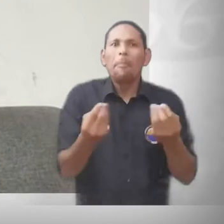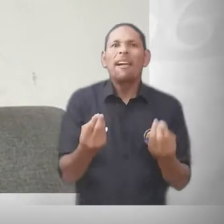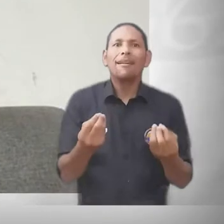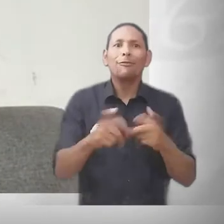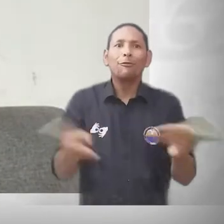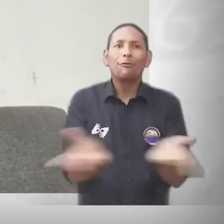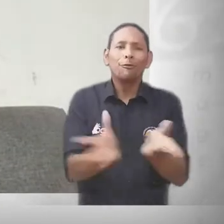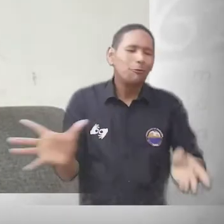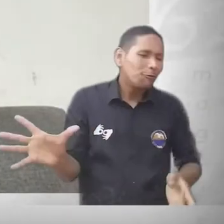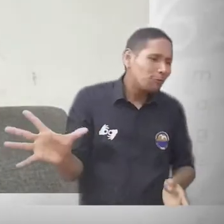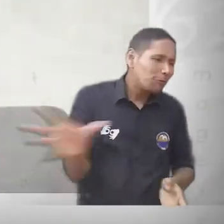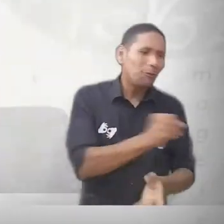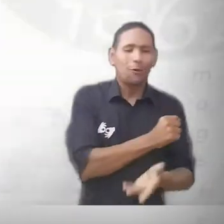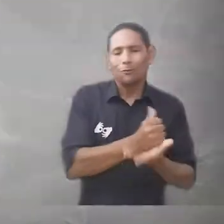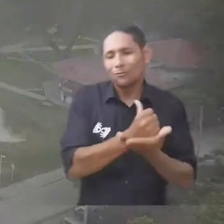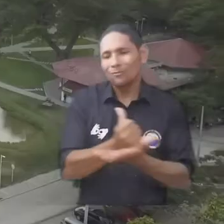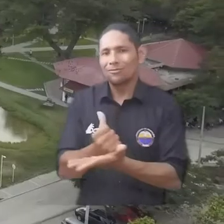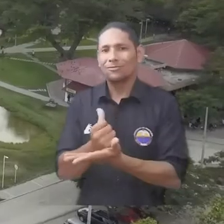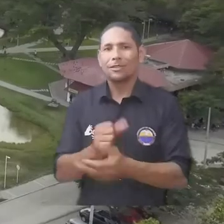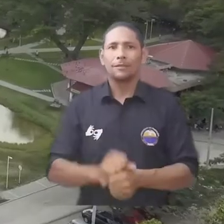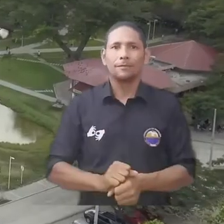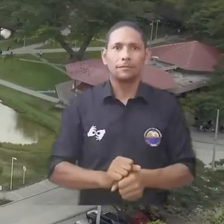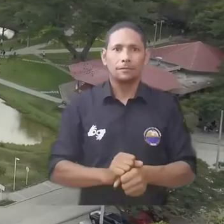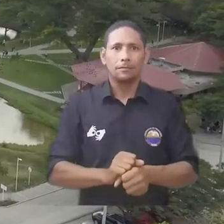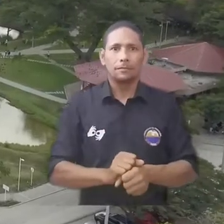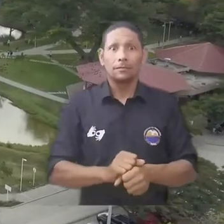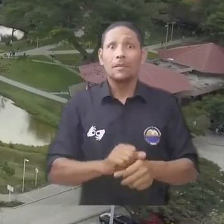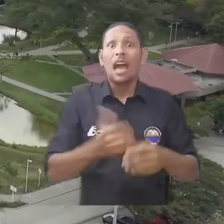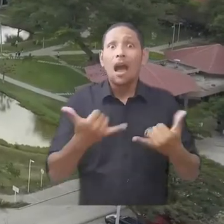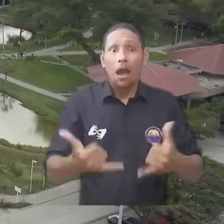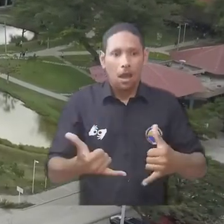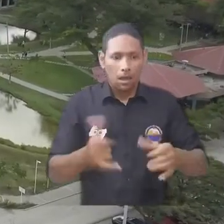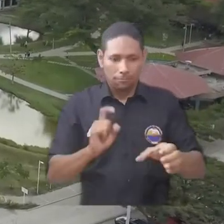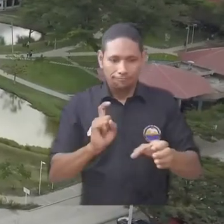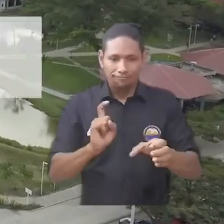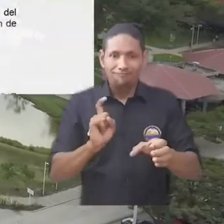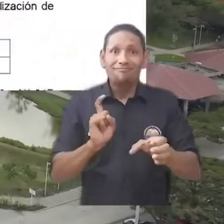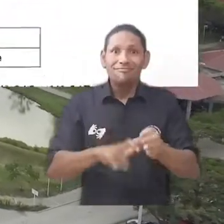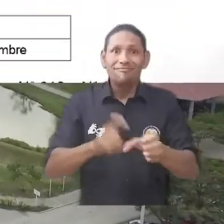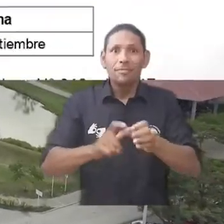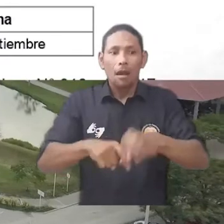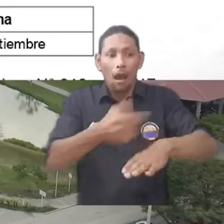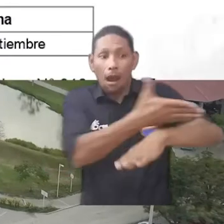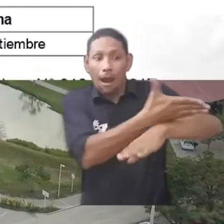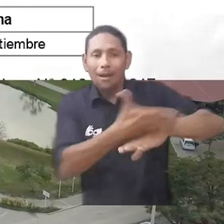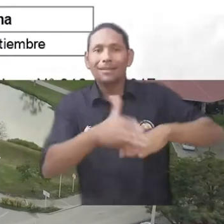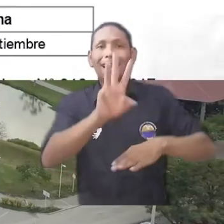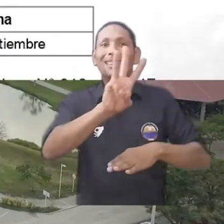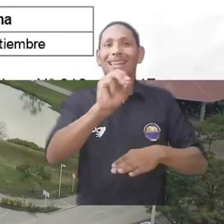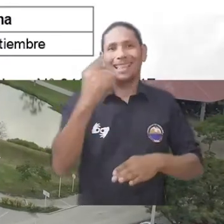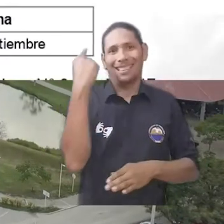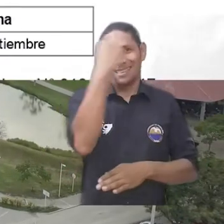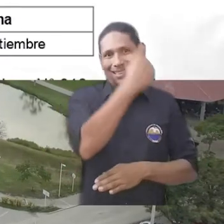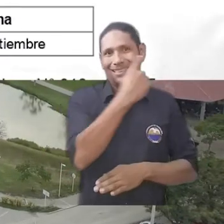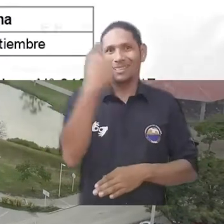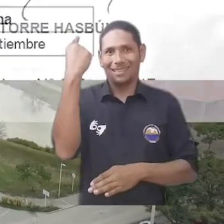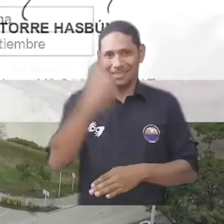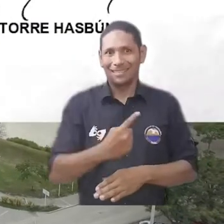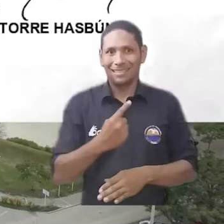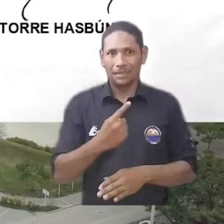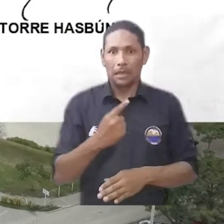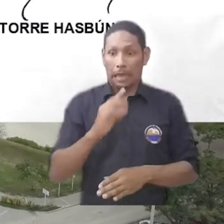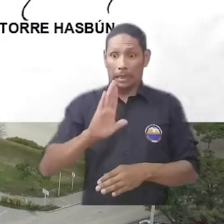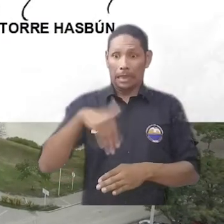beneficiar a todos los estudiantes de la universidad. Unimagdalena amplió hasta el 30 de septiembre los tiempos de matrícula financiera